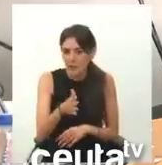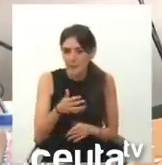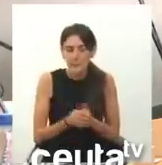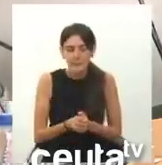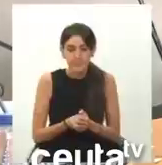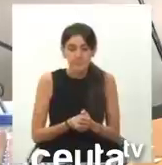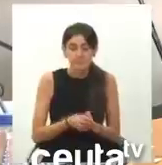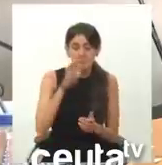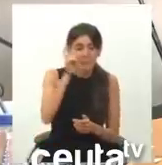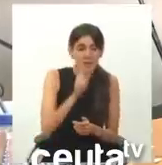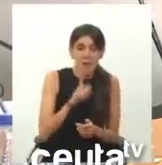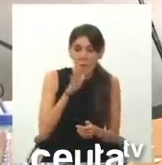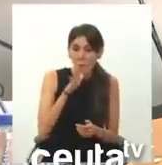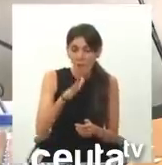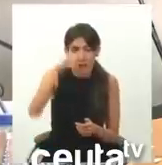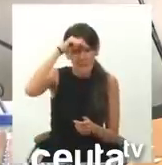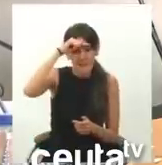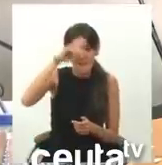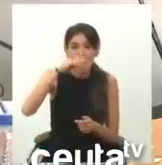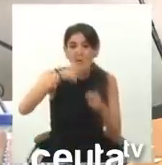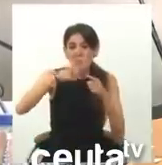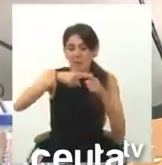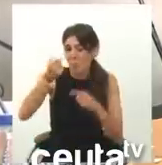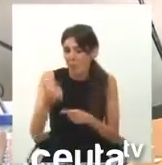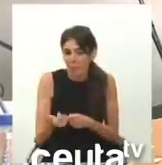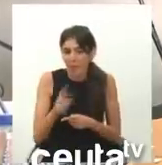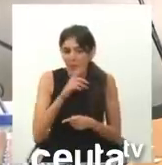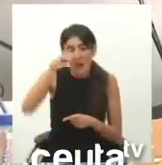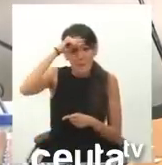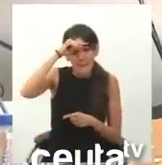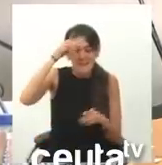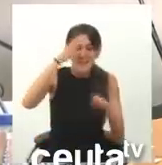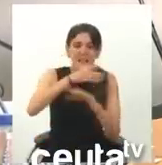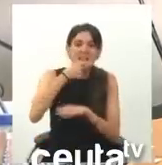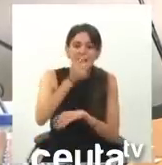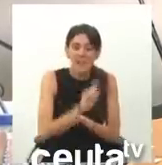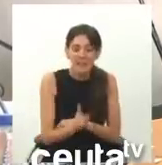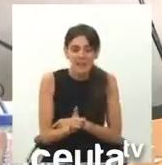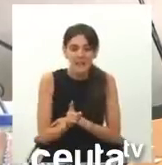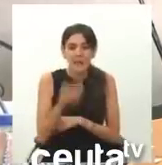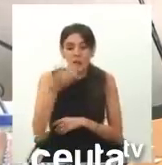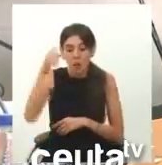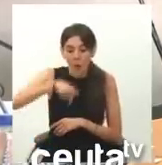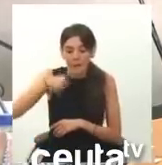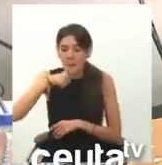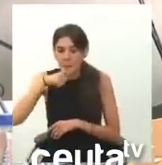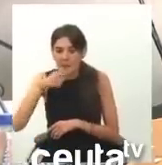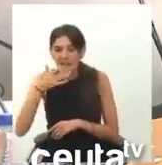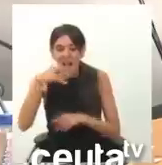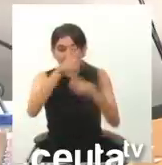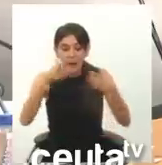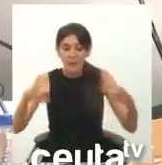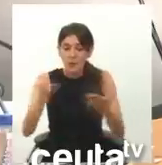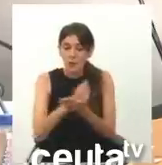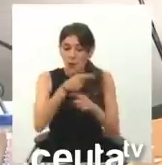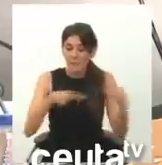Pues no ha ido a Melilla porque de Melilla no puede sacar poca cosa. En Melilla no puede ir y decirle, como hizo aquí, a la mitad de la población,